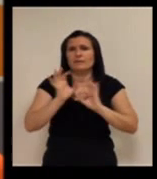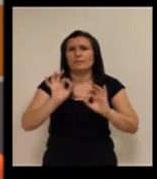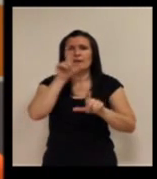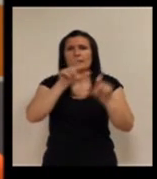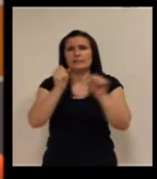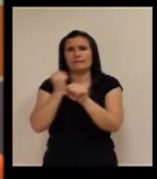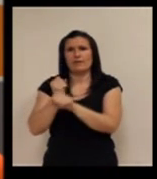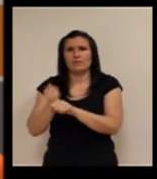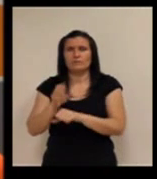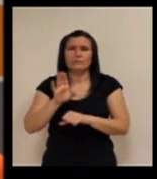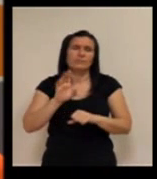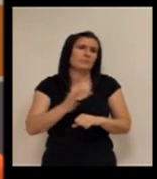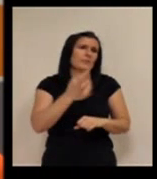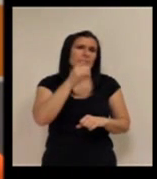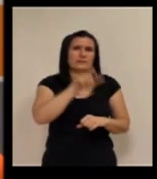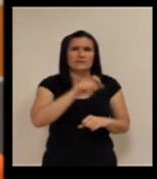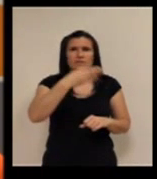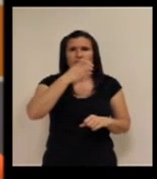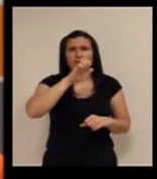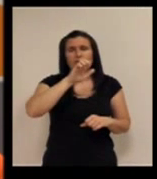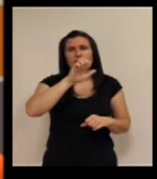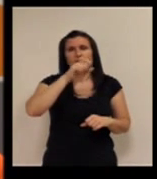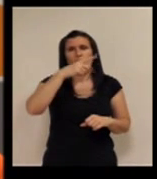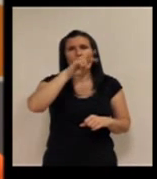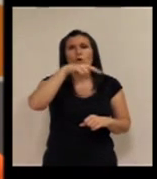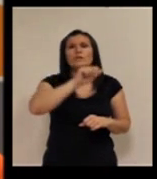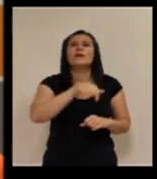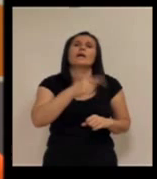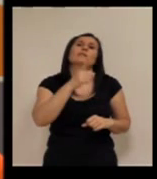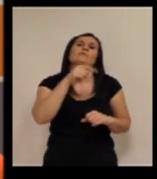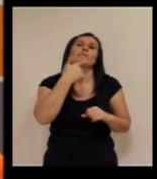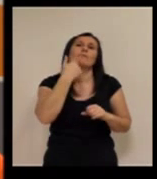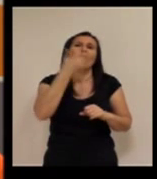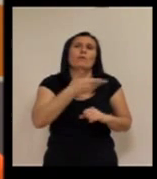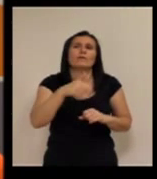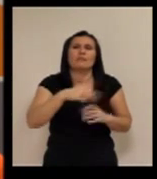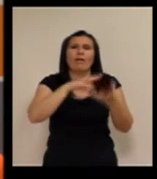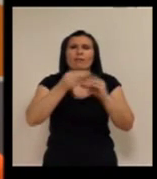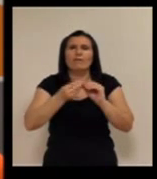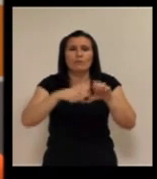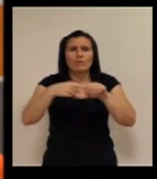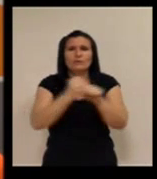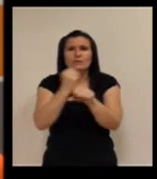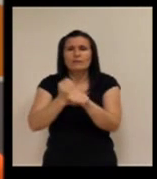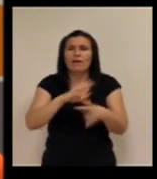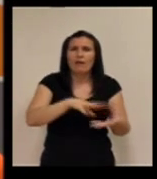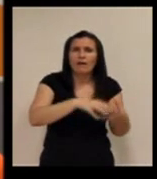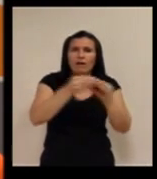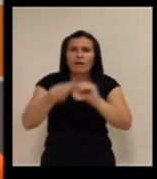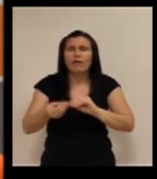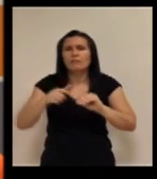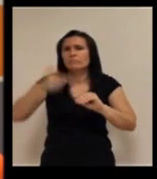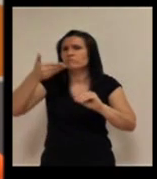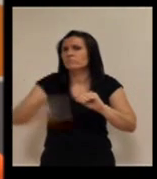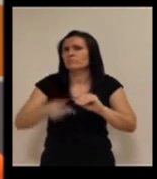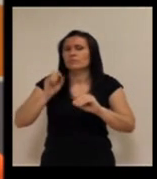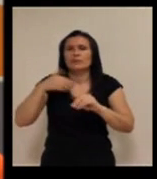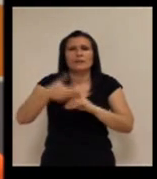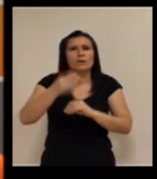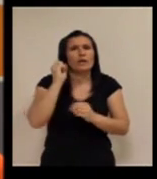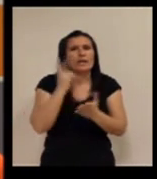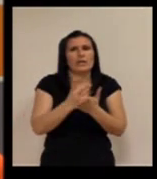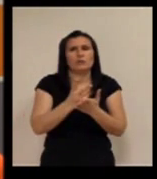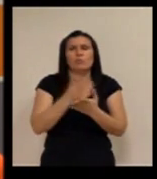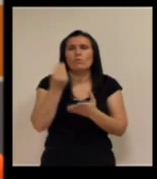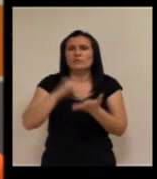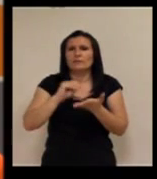de la accesibilidad para los trabajadores que comentó Begoña y es decir lo importante que es la adaptación de los puestos de trabajo